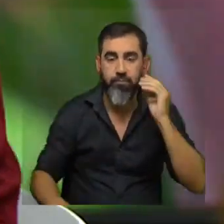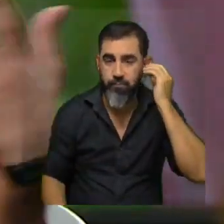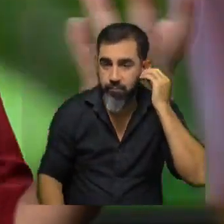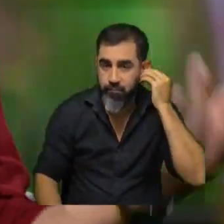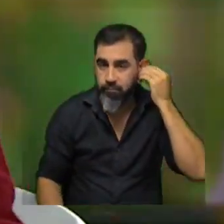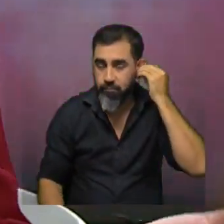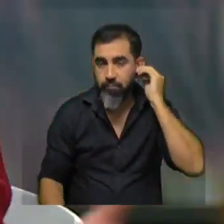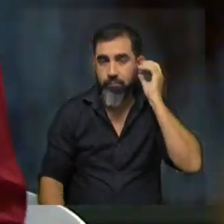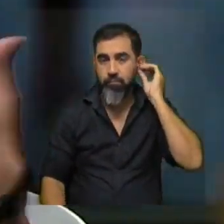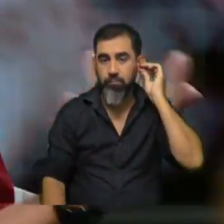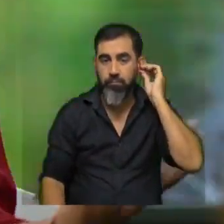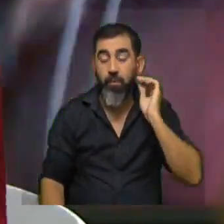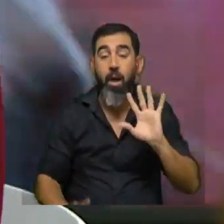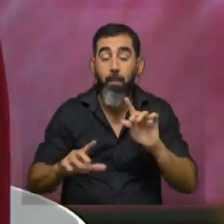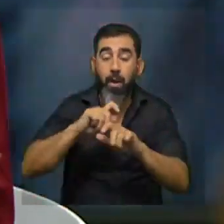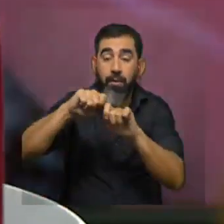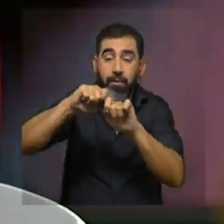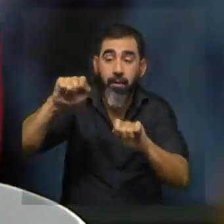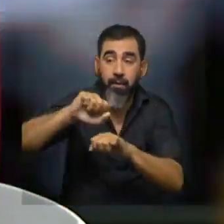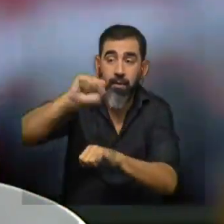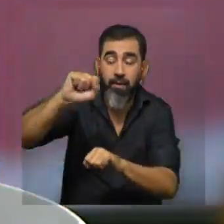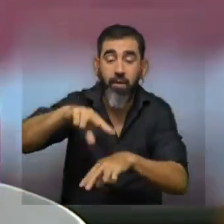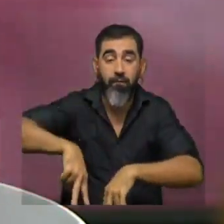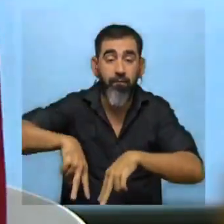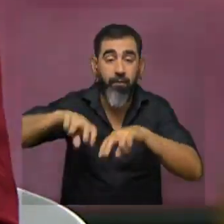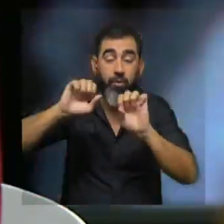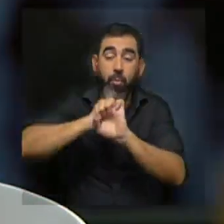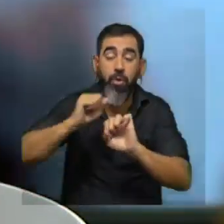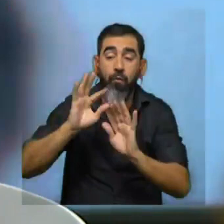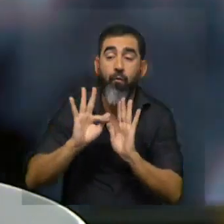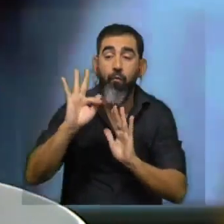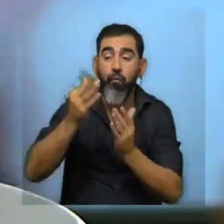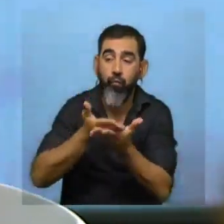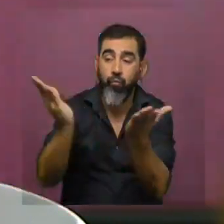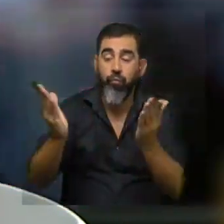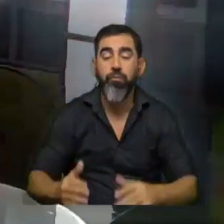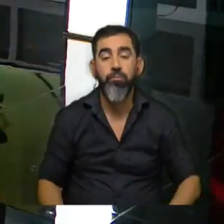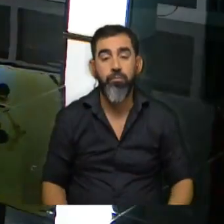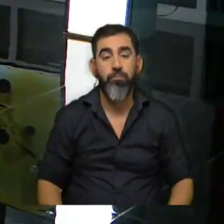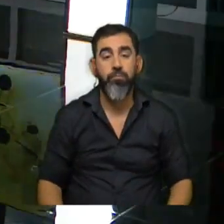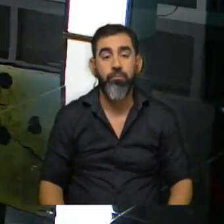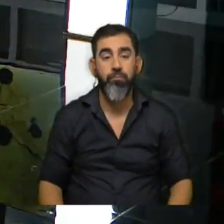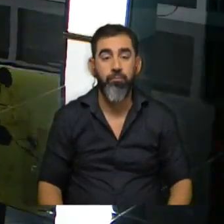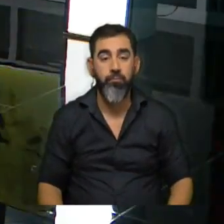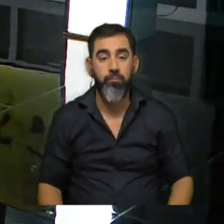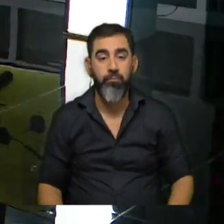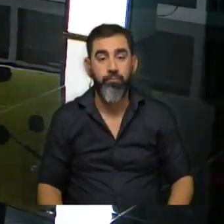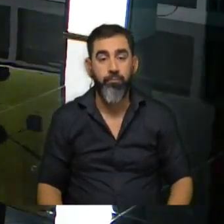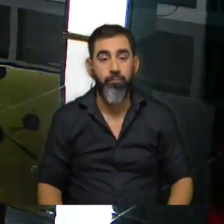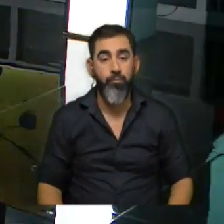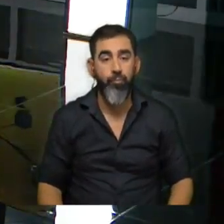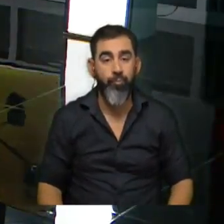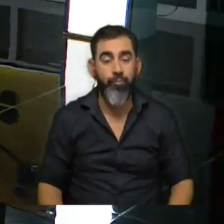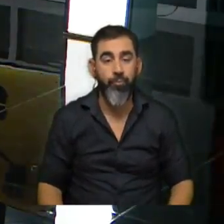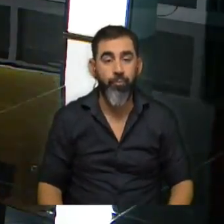probablemente también surjan de ahí tesis y otros trabajos que bueno que podamos desarrollar toda esta temática te despido con esta